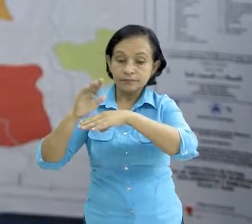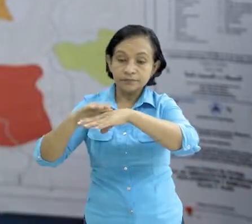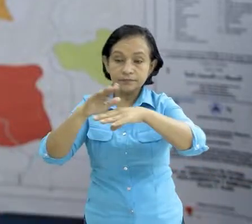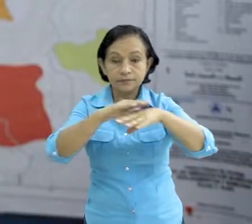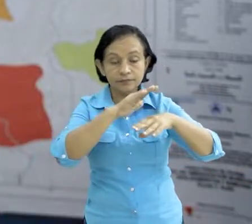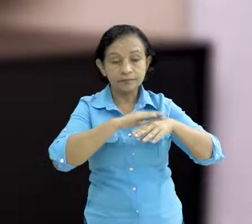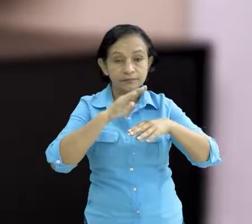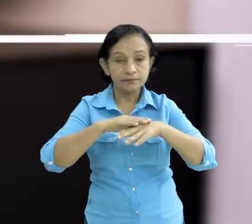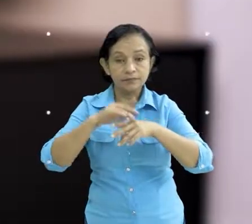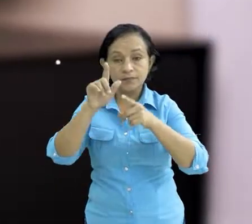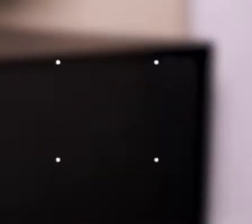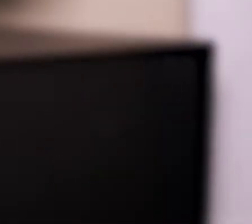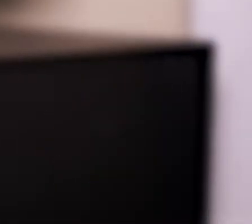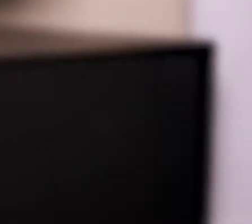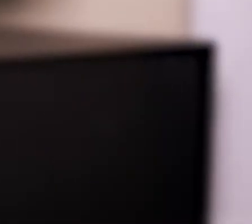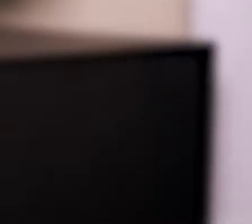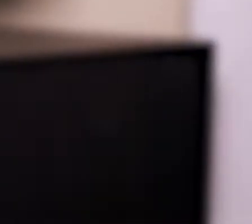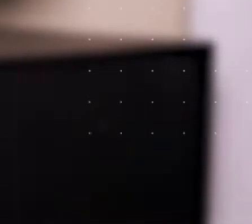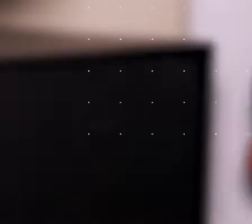de mando para el mes para cada mes